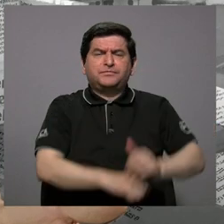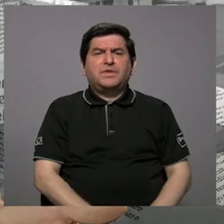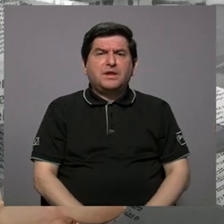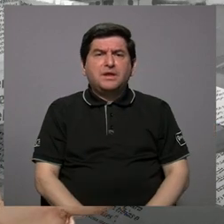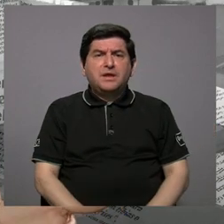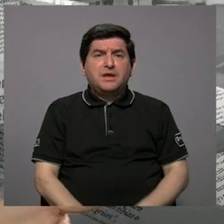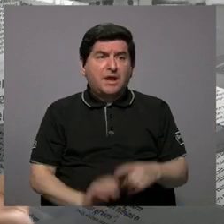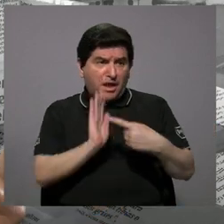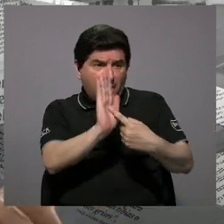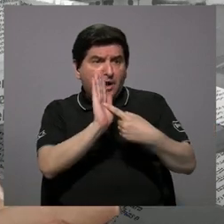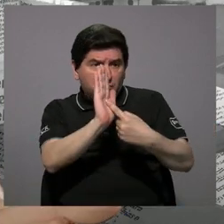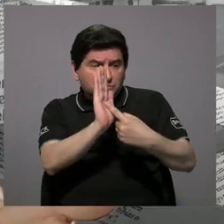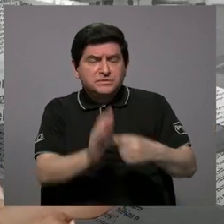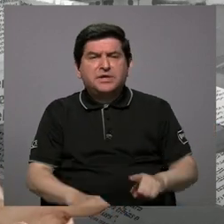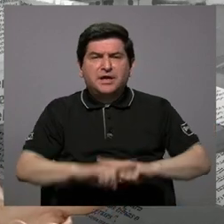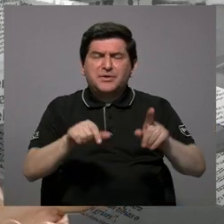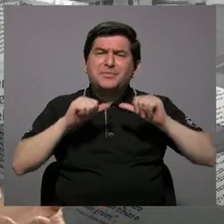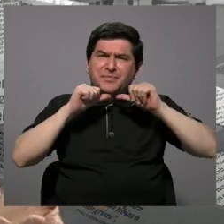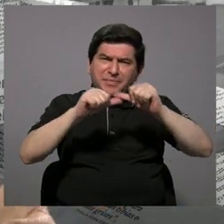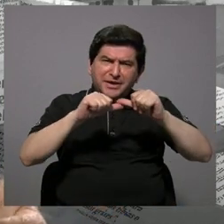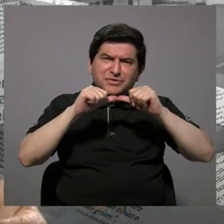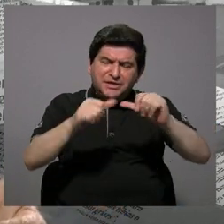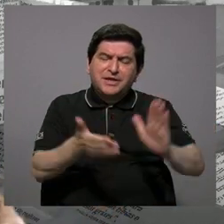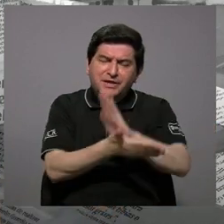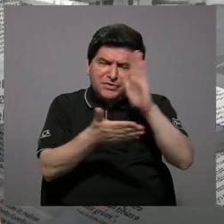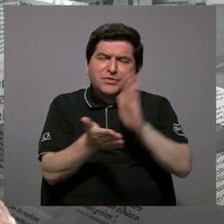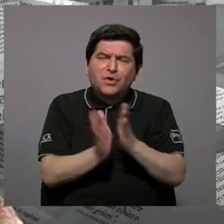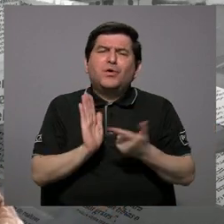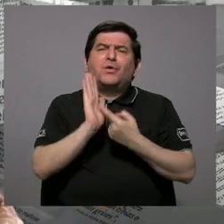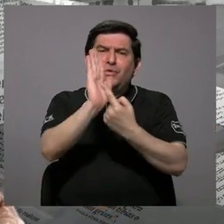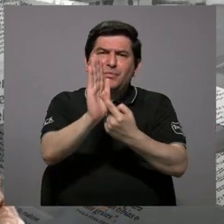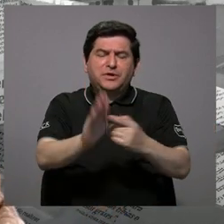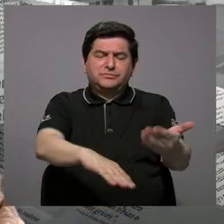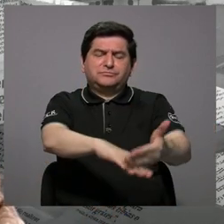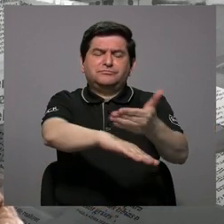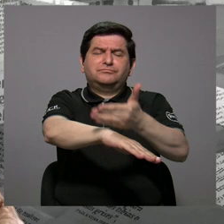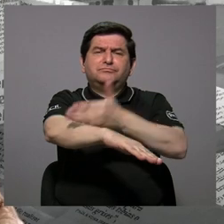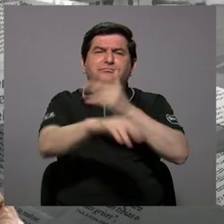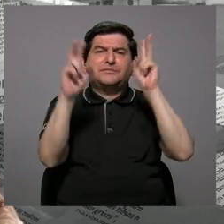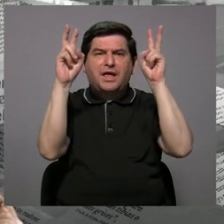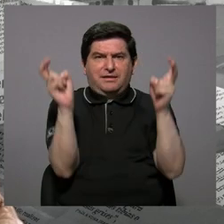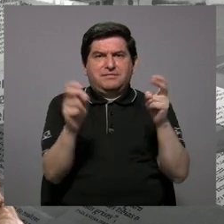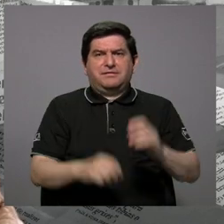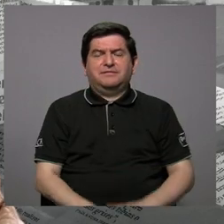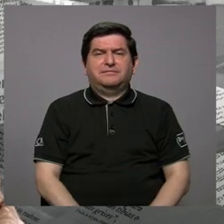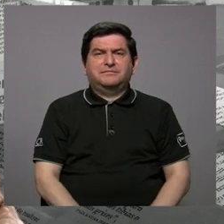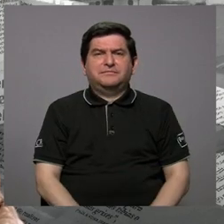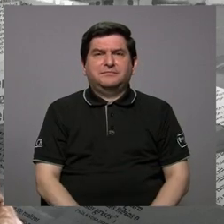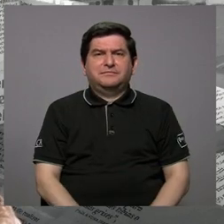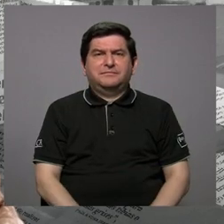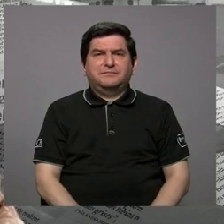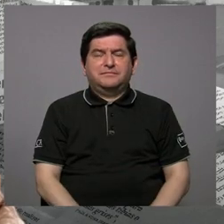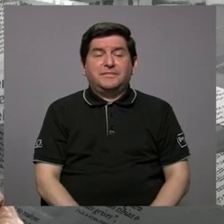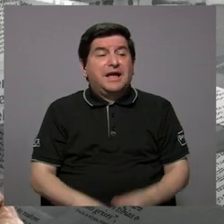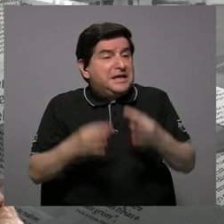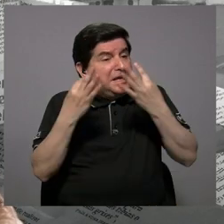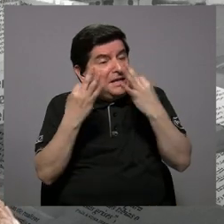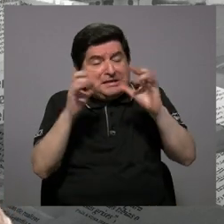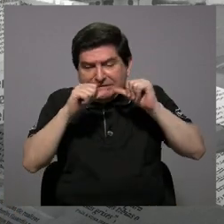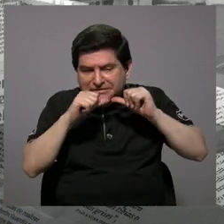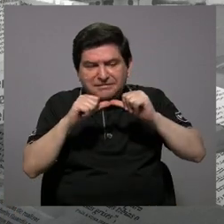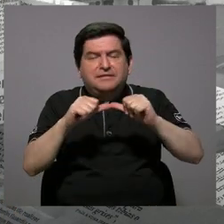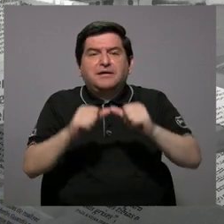mentirnos. Pero aún hemos seguido presentando documentación y avanzando en el tema hasta donde lo sea posible,